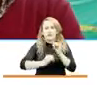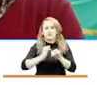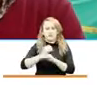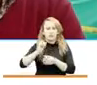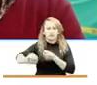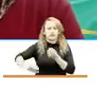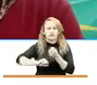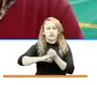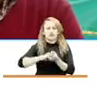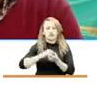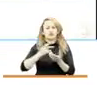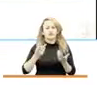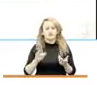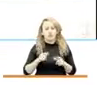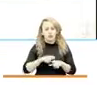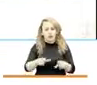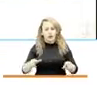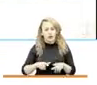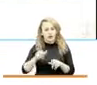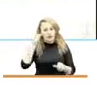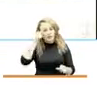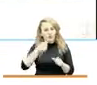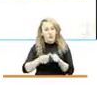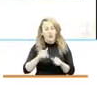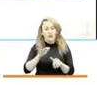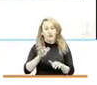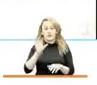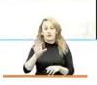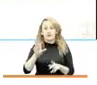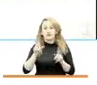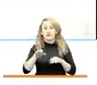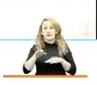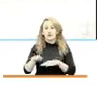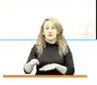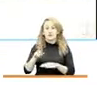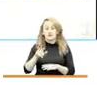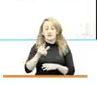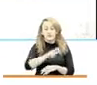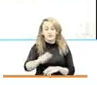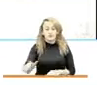lugares de memoria del país y representantes de la población.